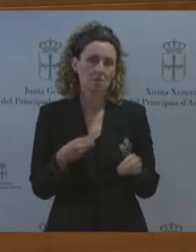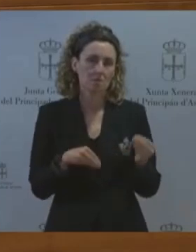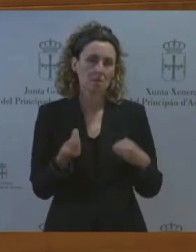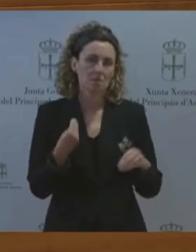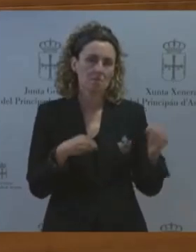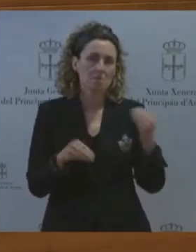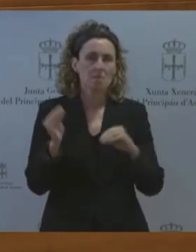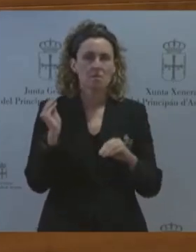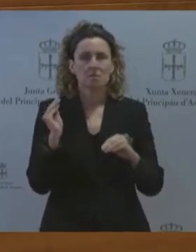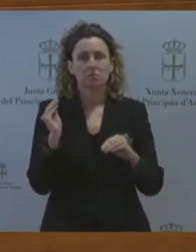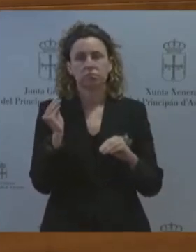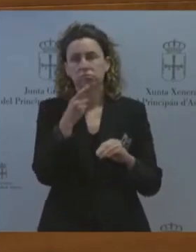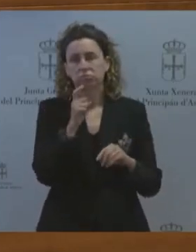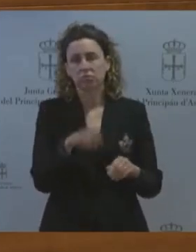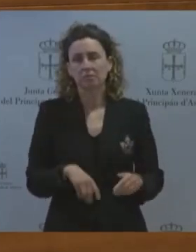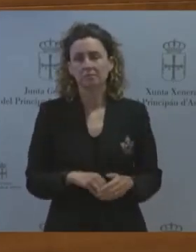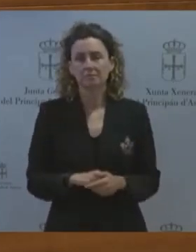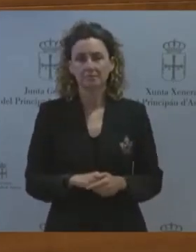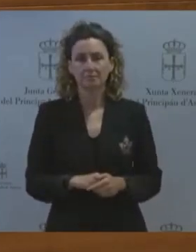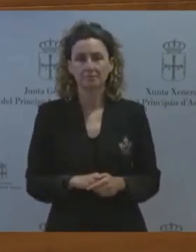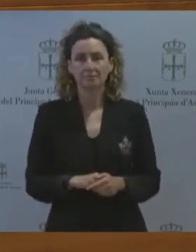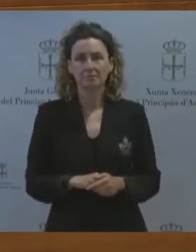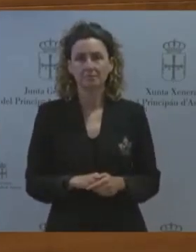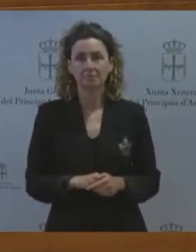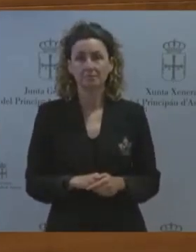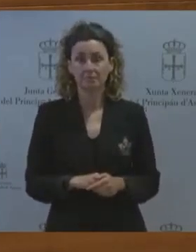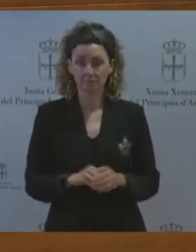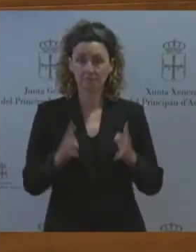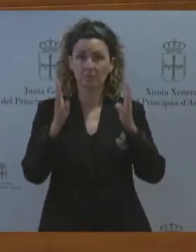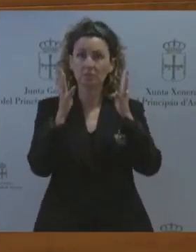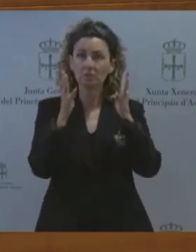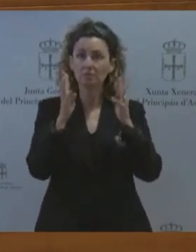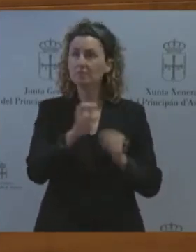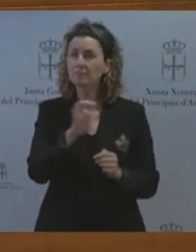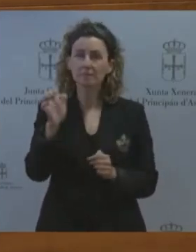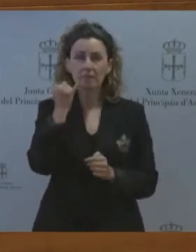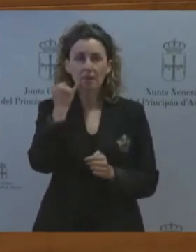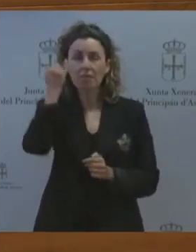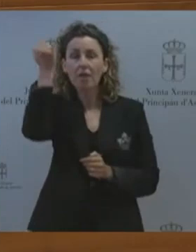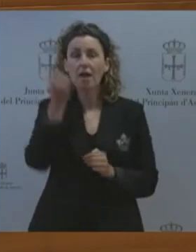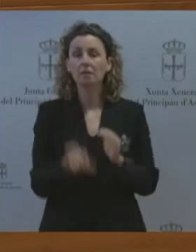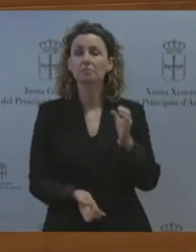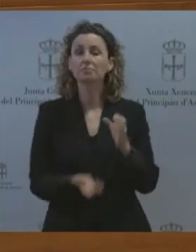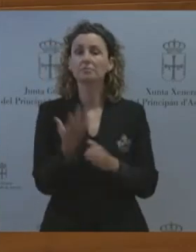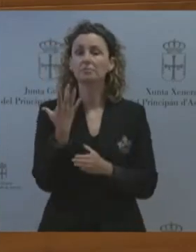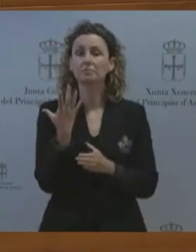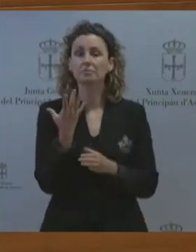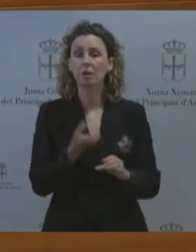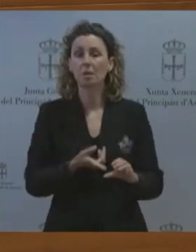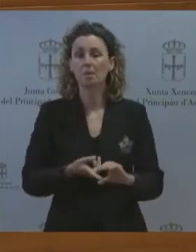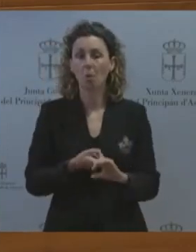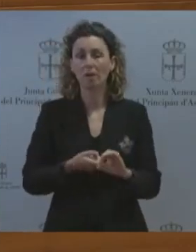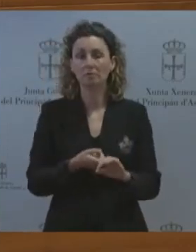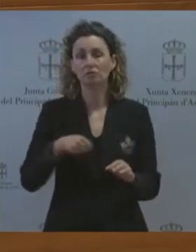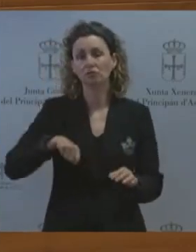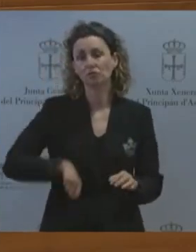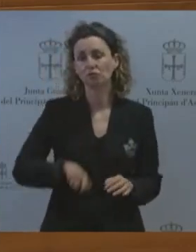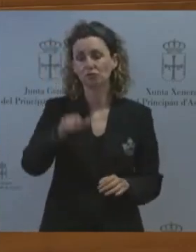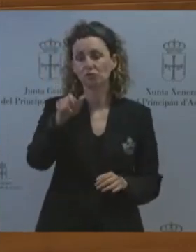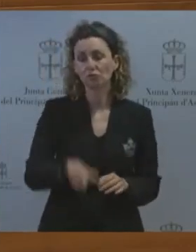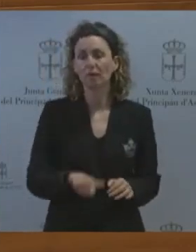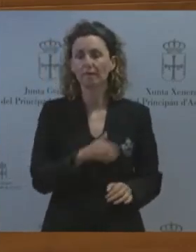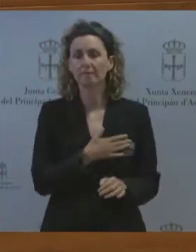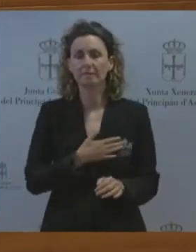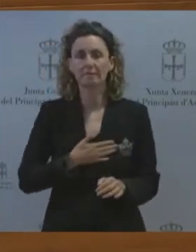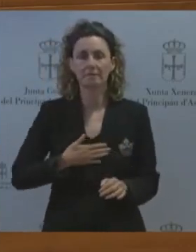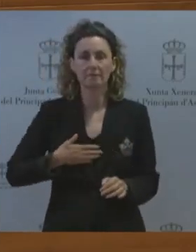sugerimos también otra idea muy europea la creación de un puesto específico cuyo cometido sea identificar y eliminar